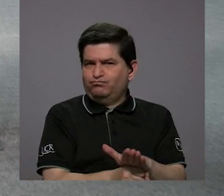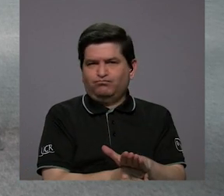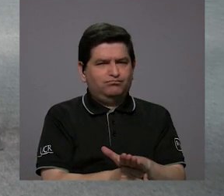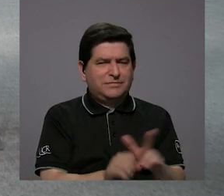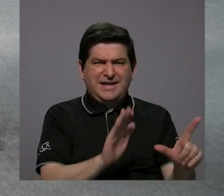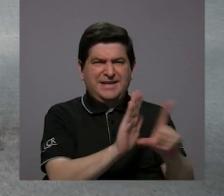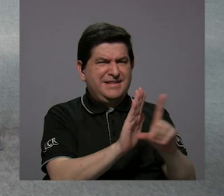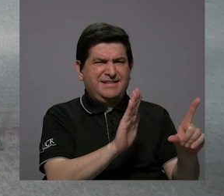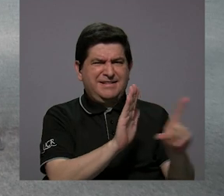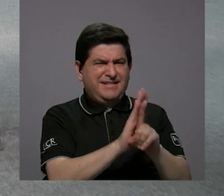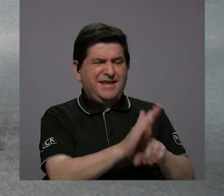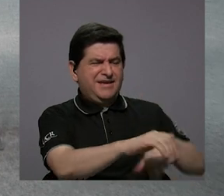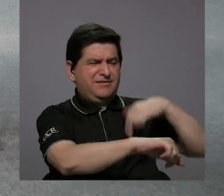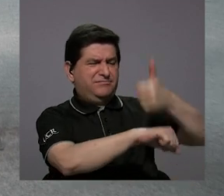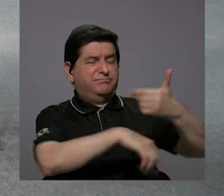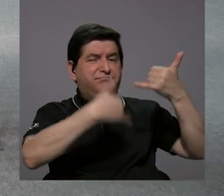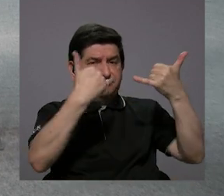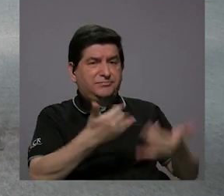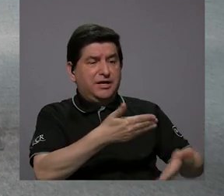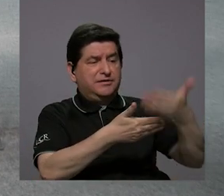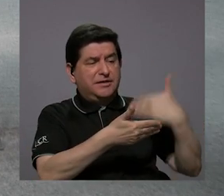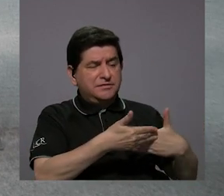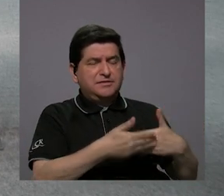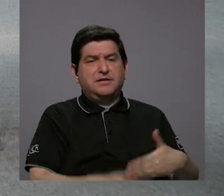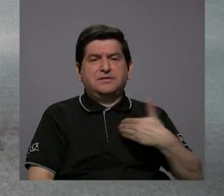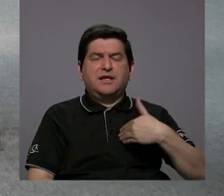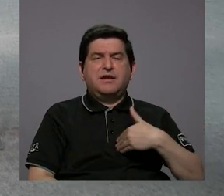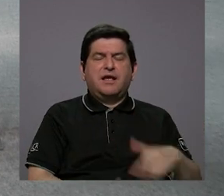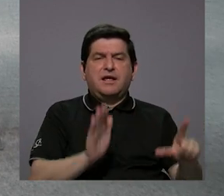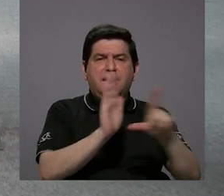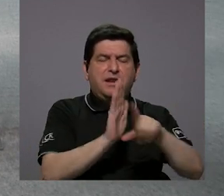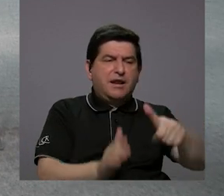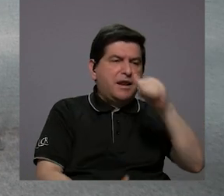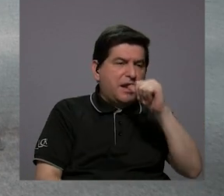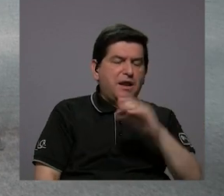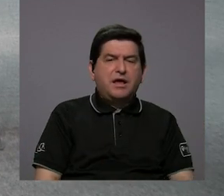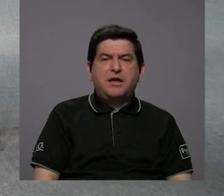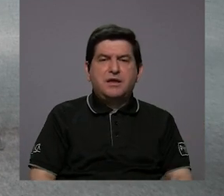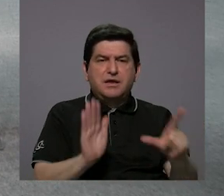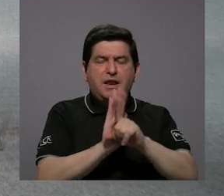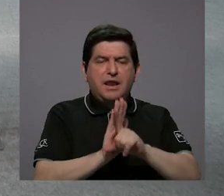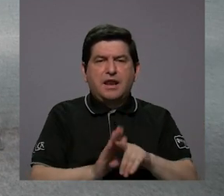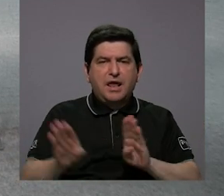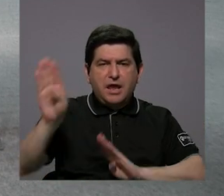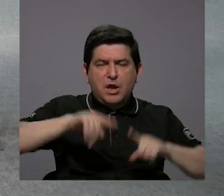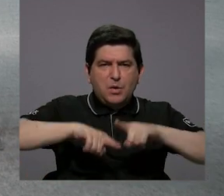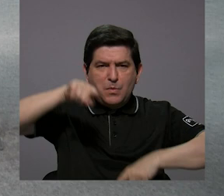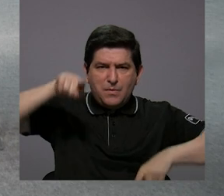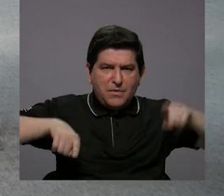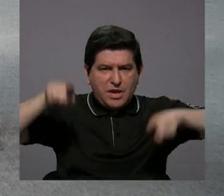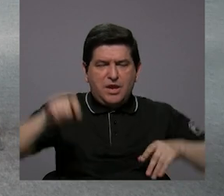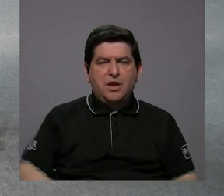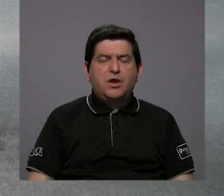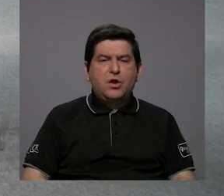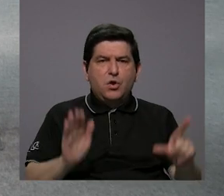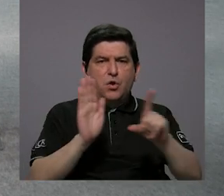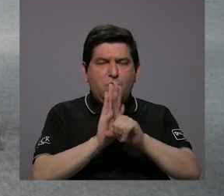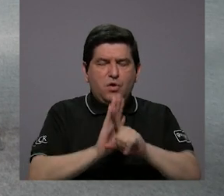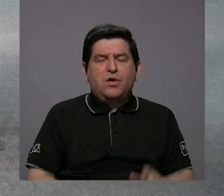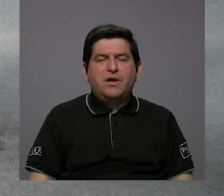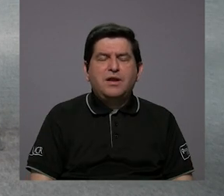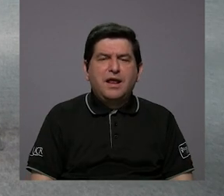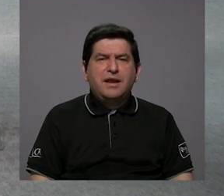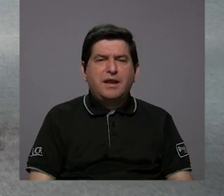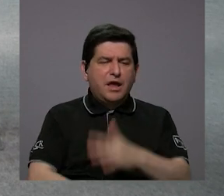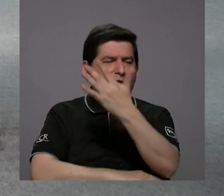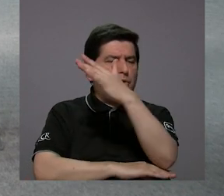esas leyes que están establecidas, ¿verdad? Tenemos la ley de aguas, tenemos la ley de biodiversidad, tenemos la ley forestal,